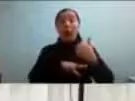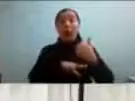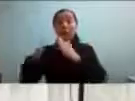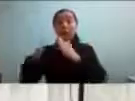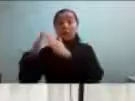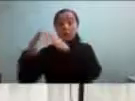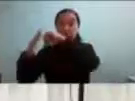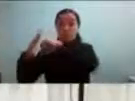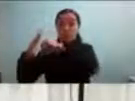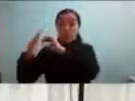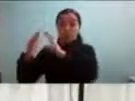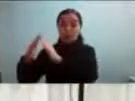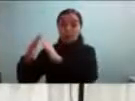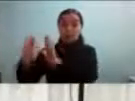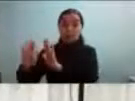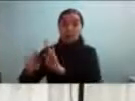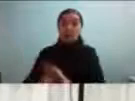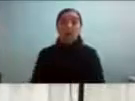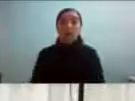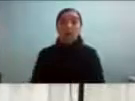un taller de macramé